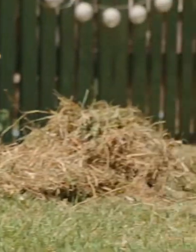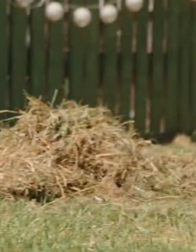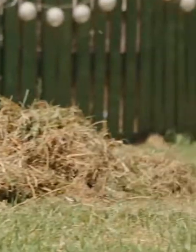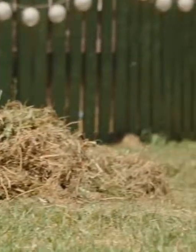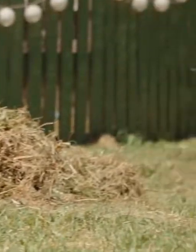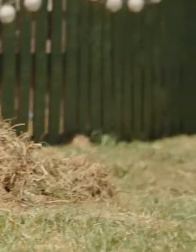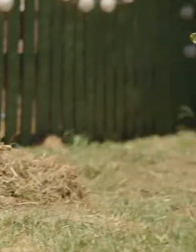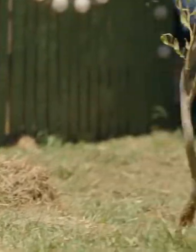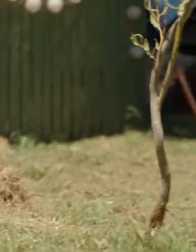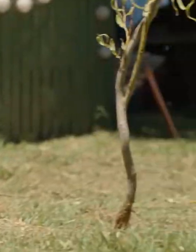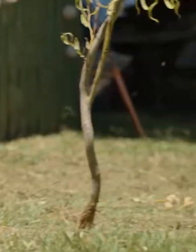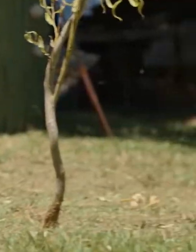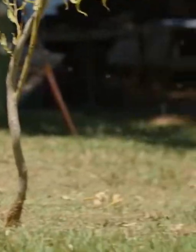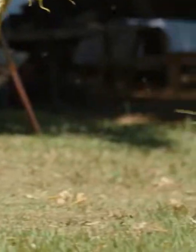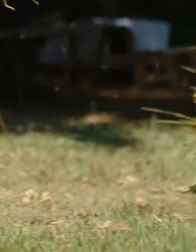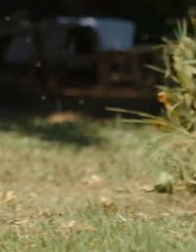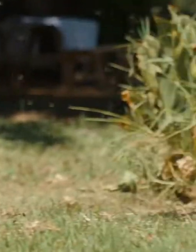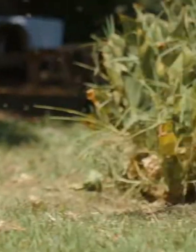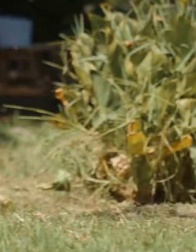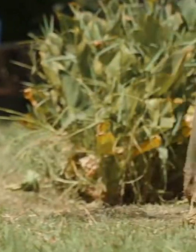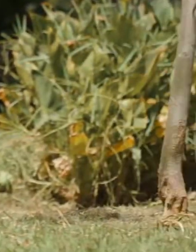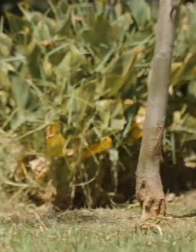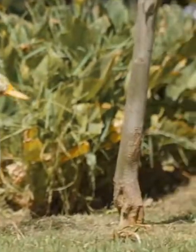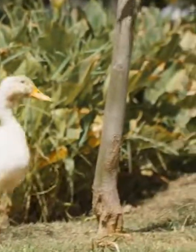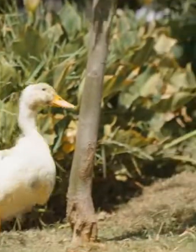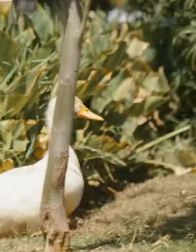Lo que nos Cu certains rule ciclo. Dos Gracias.